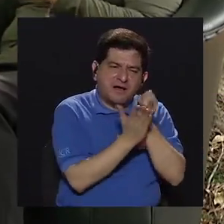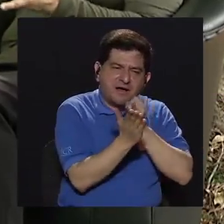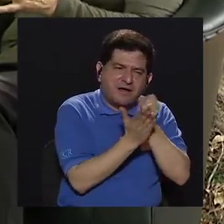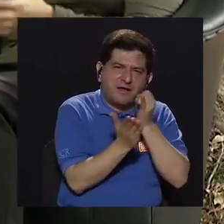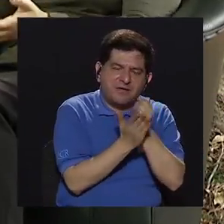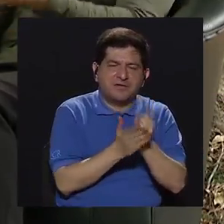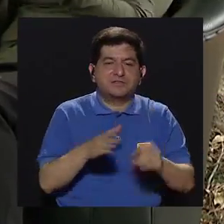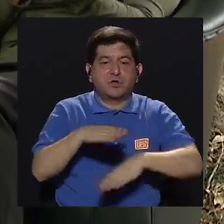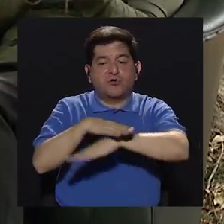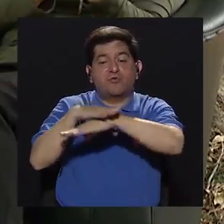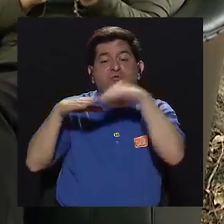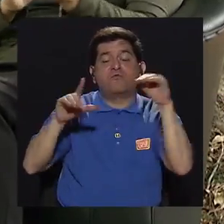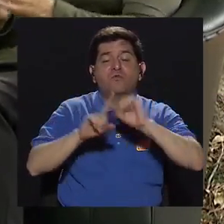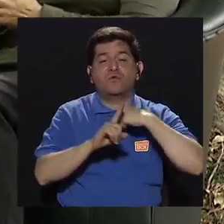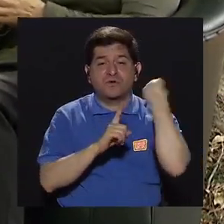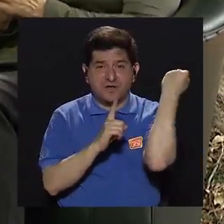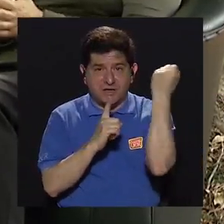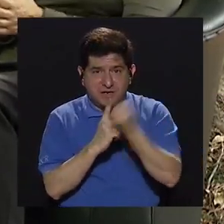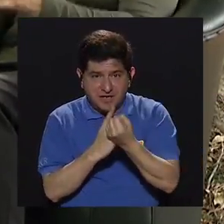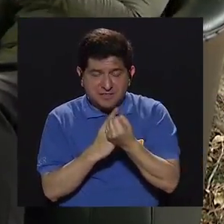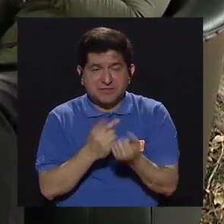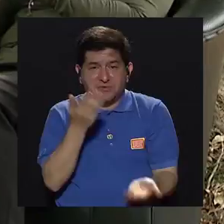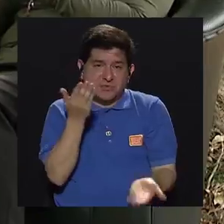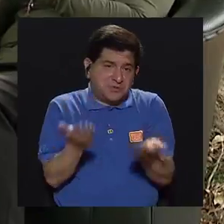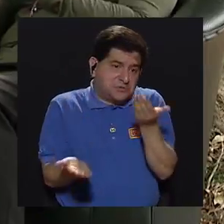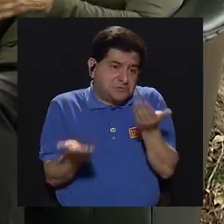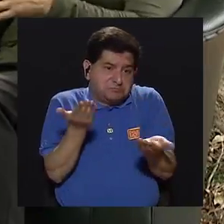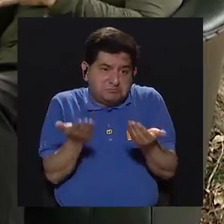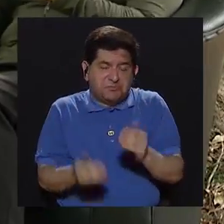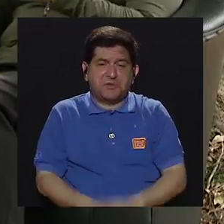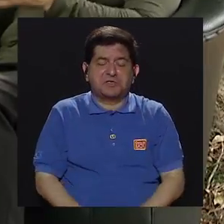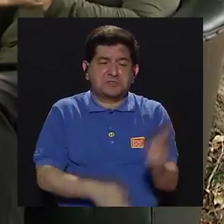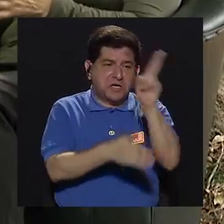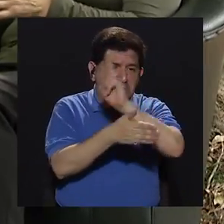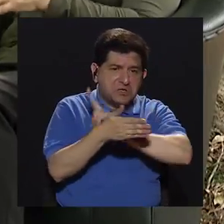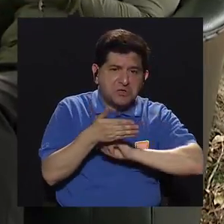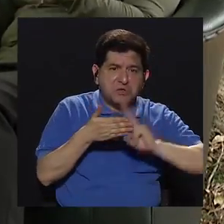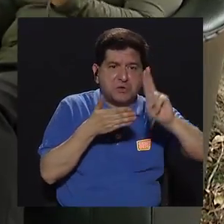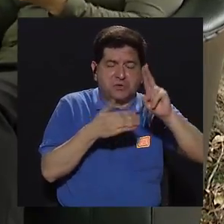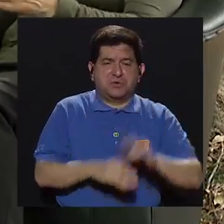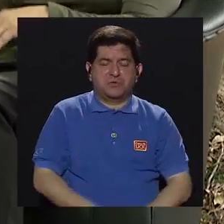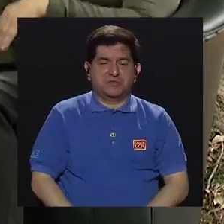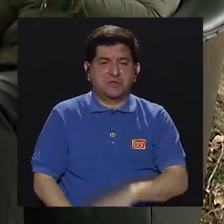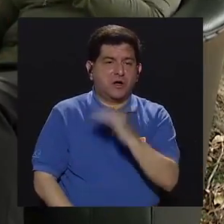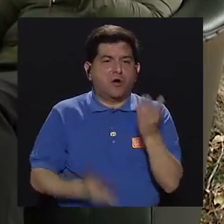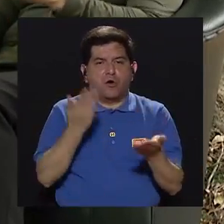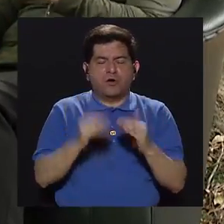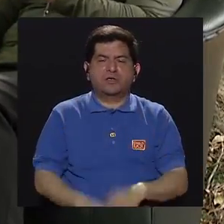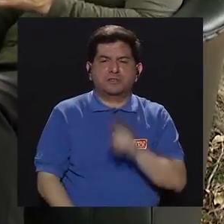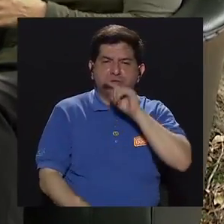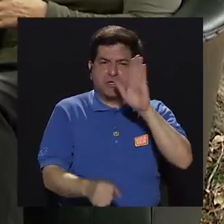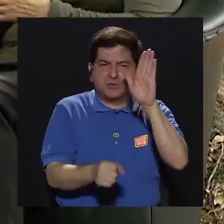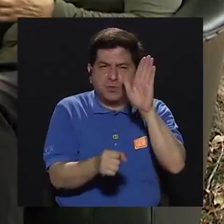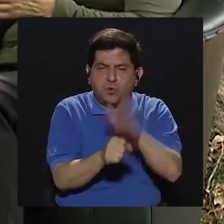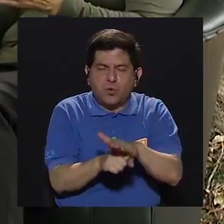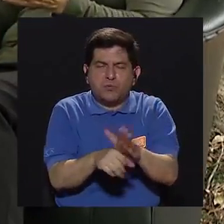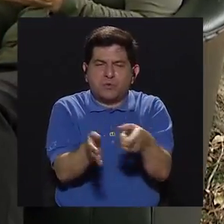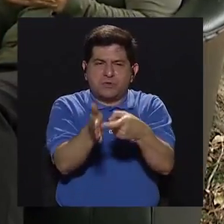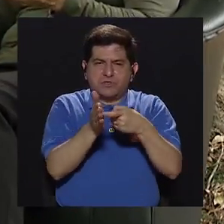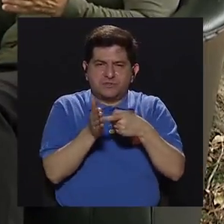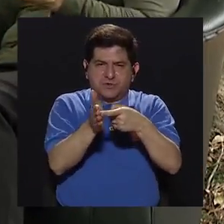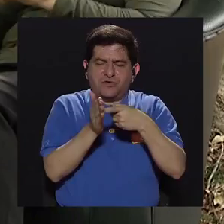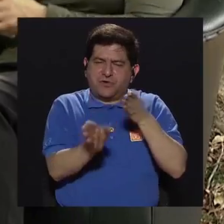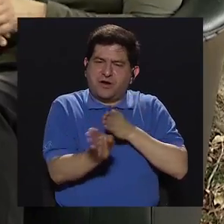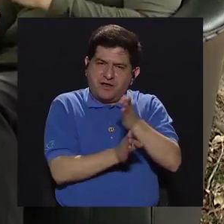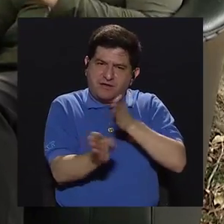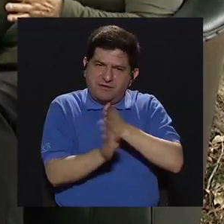de la investigación fuera de los escenarios de universidad, dentro de la universidad, o como un compromiso, un requisito